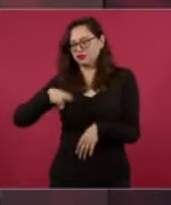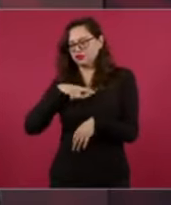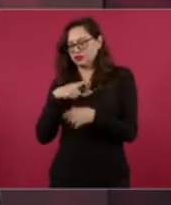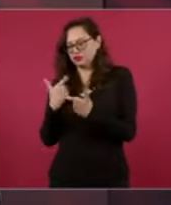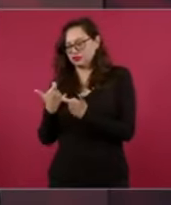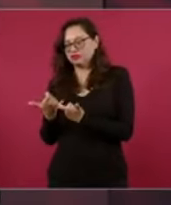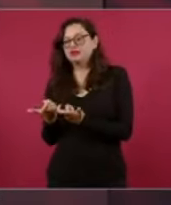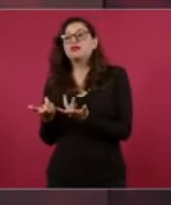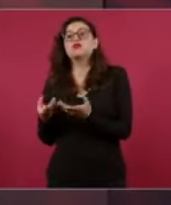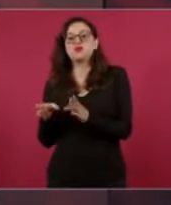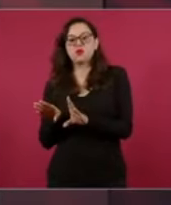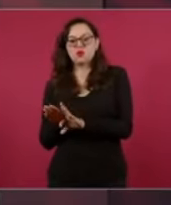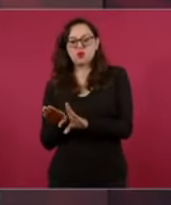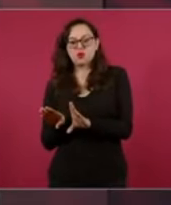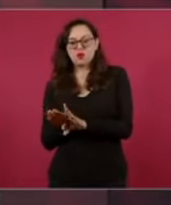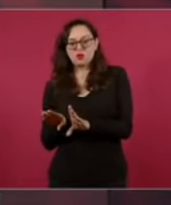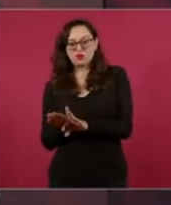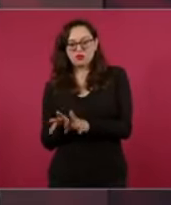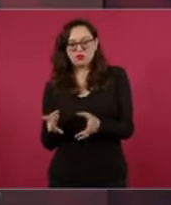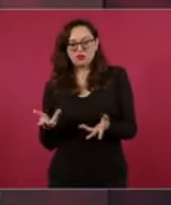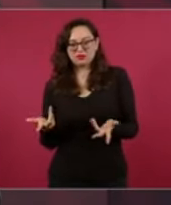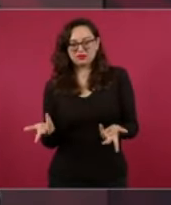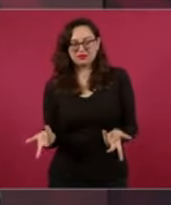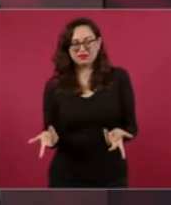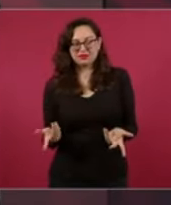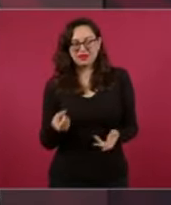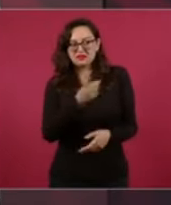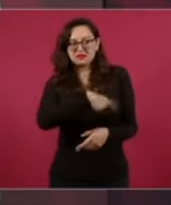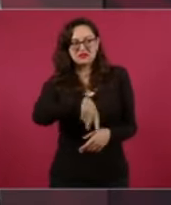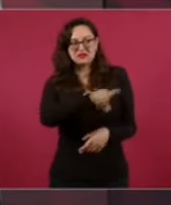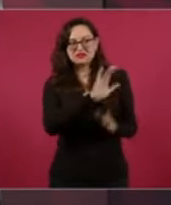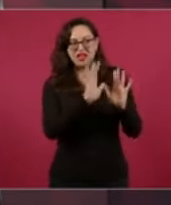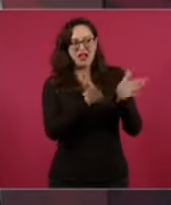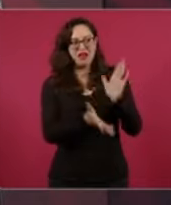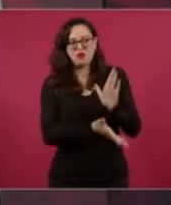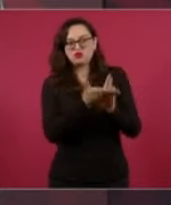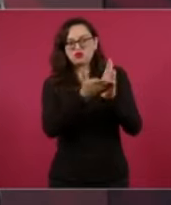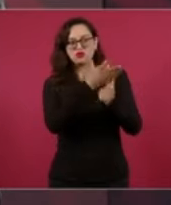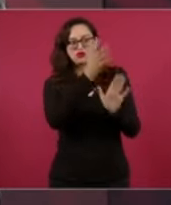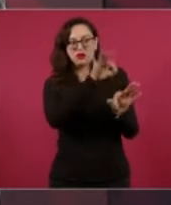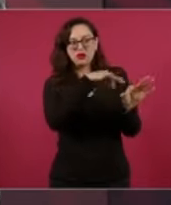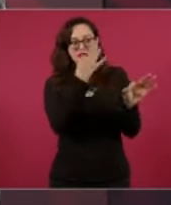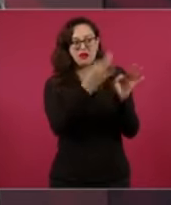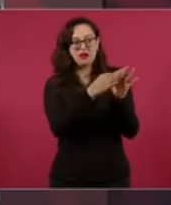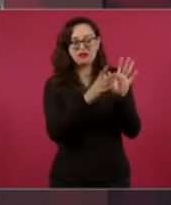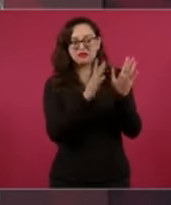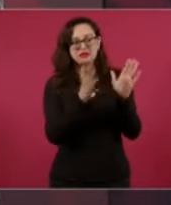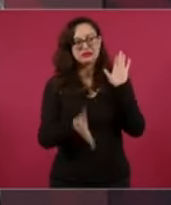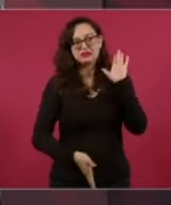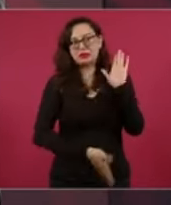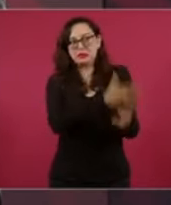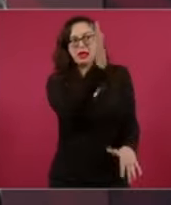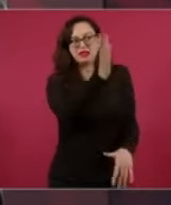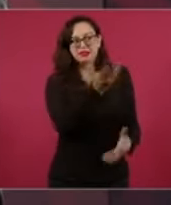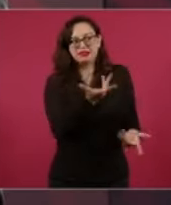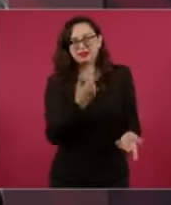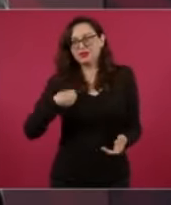actividades. Esto está en Campeche, hay proyectos para Campeche